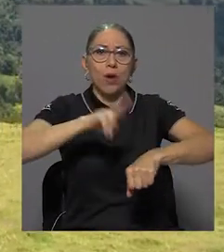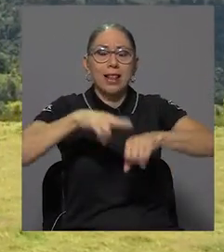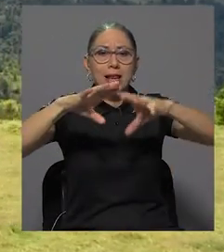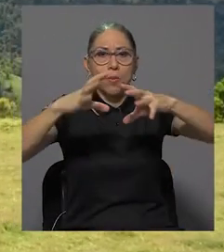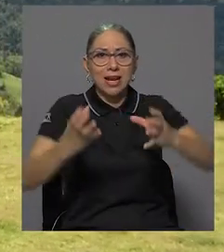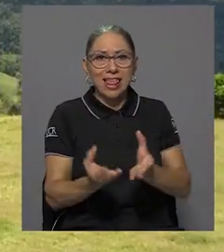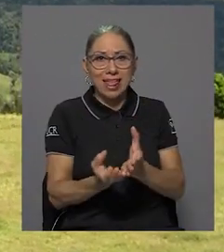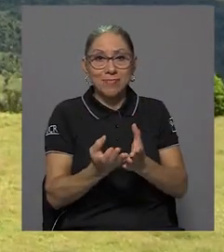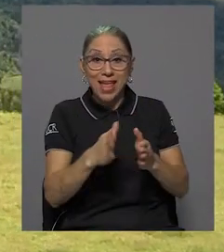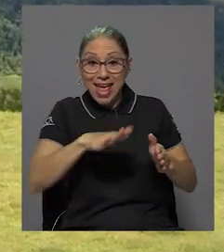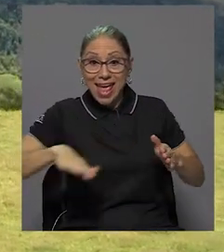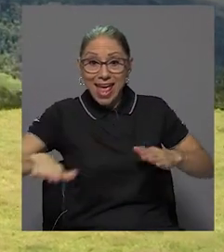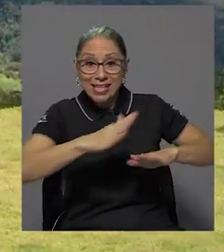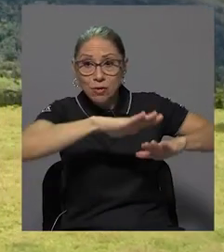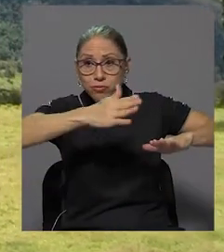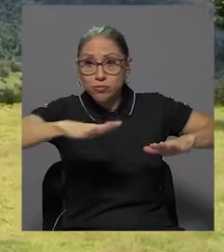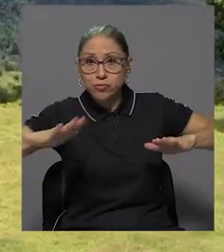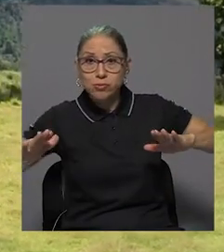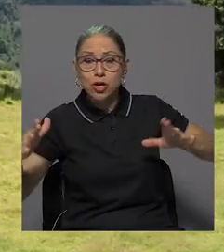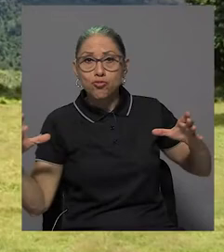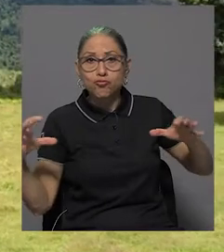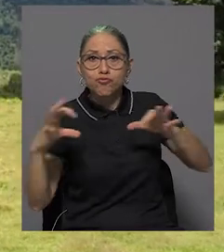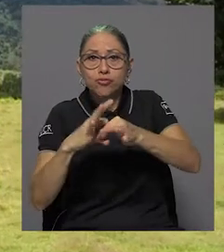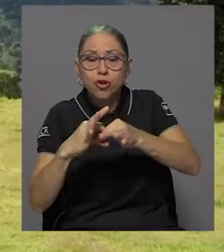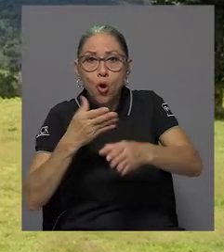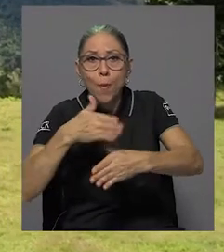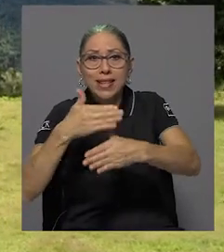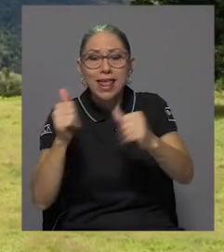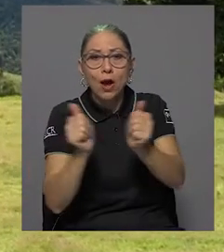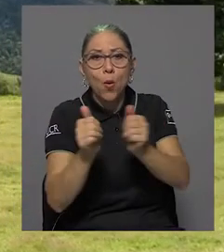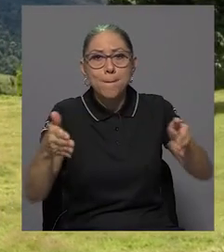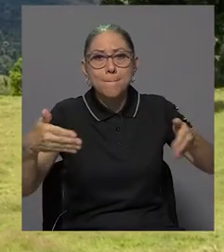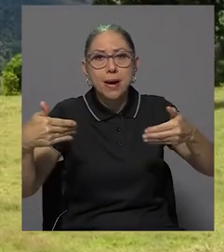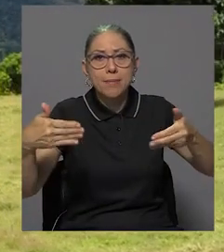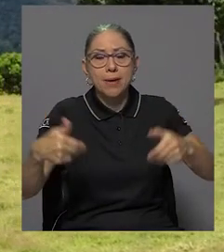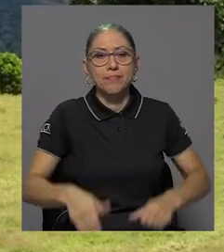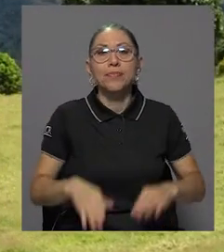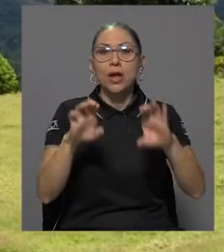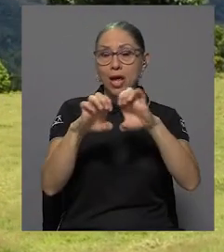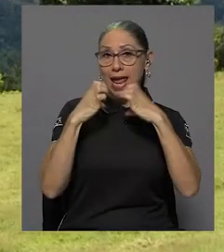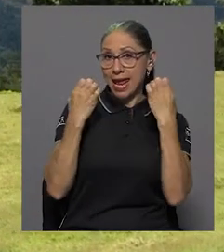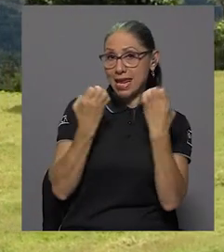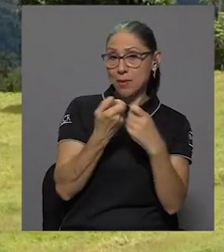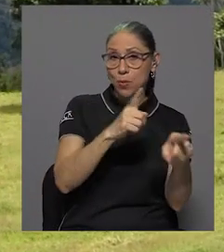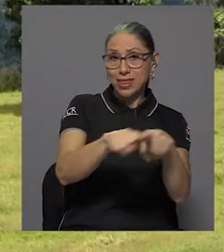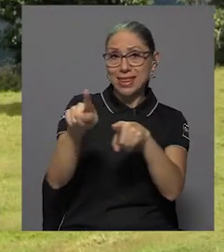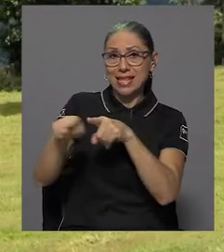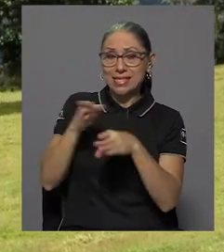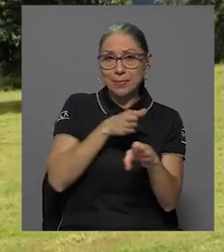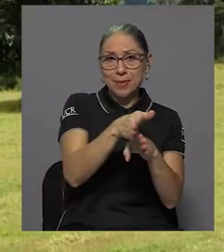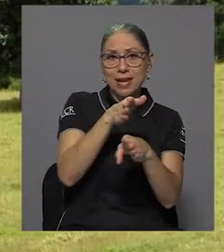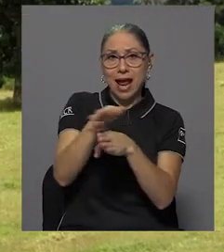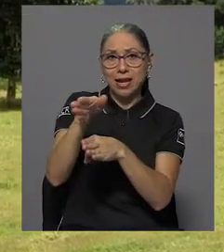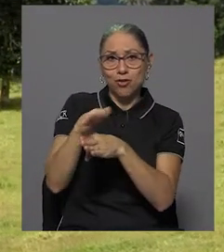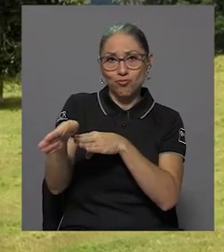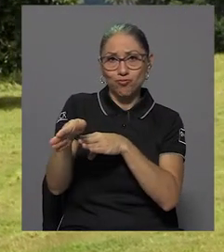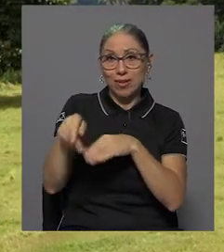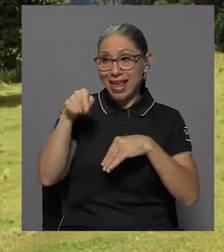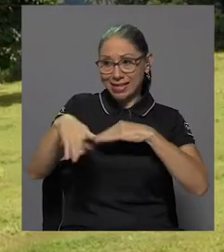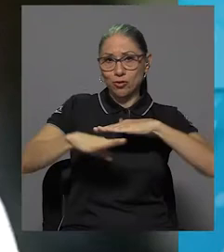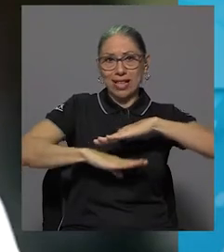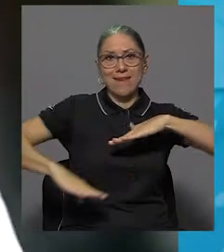geográfica es compartida con el país Panamá. Hay un equipo interdisciplinario que es la base del Programa de